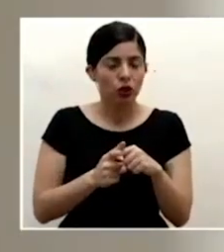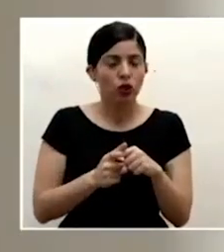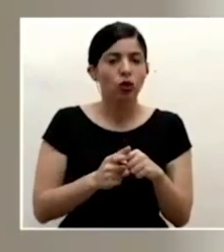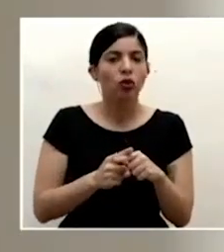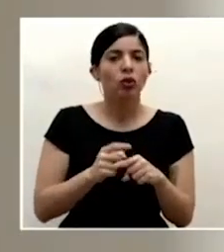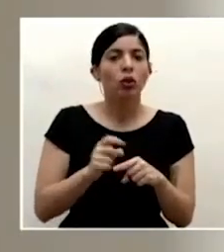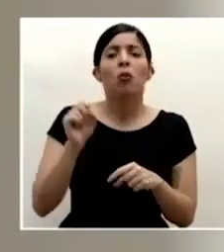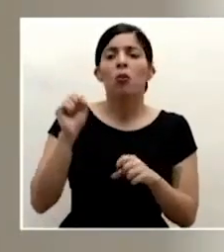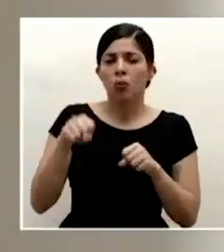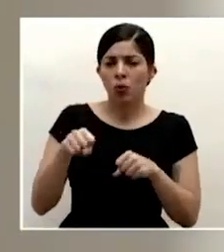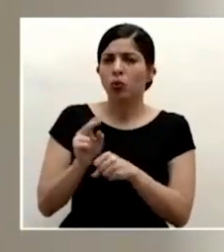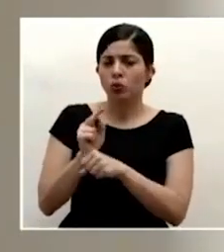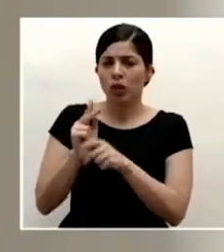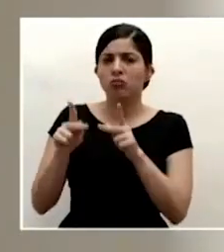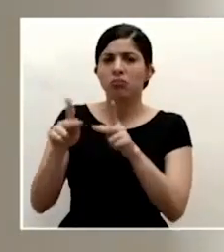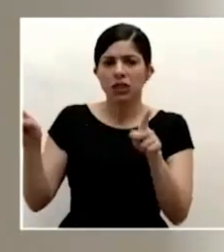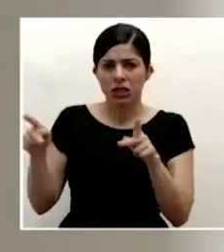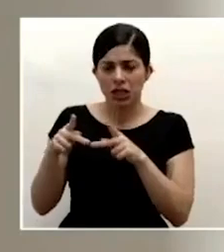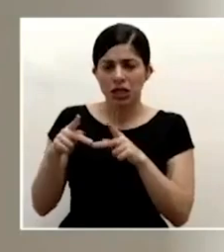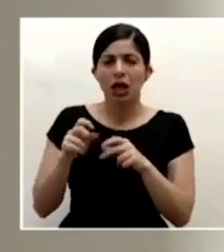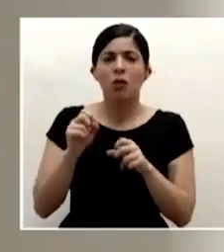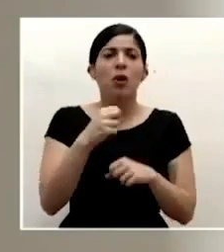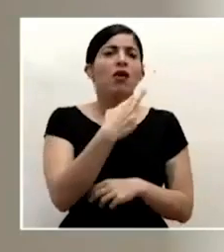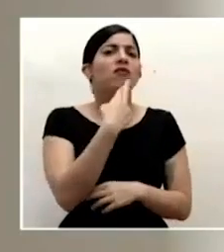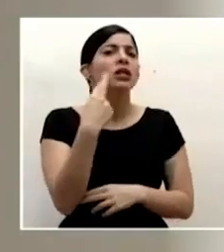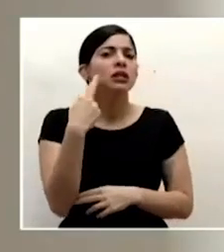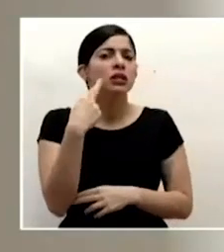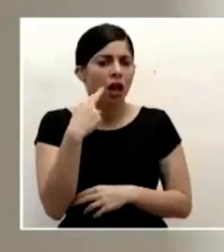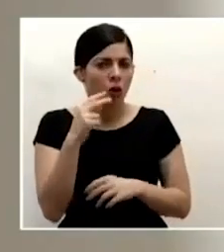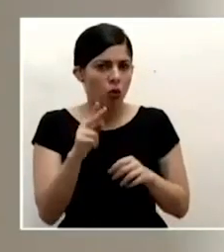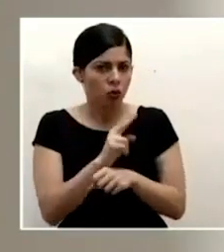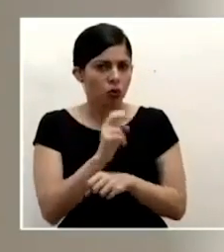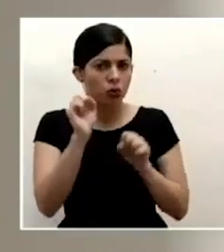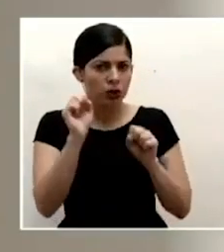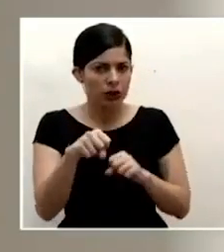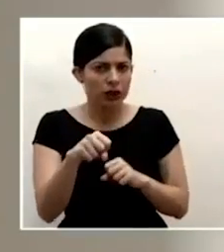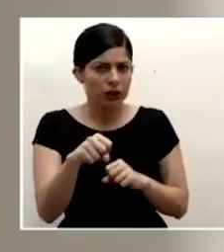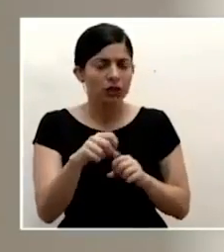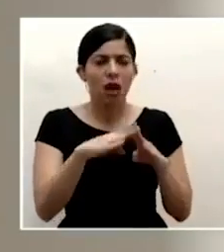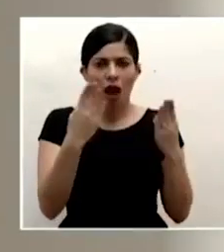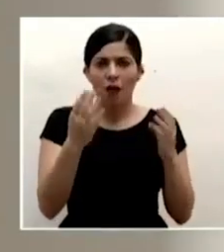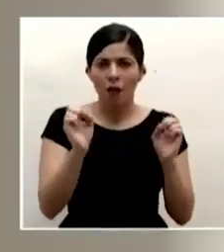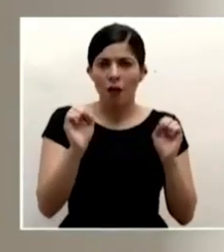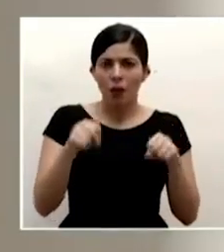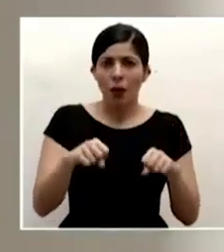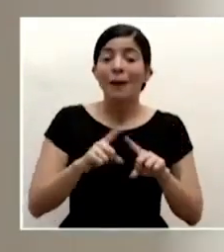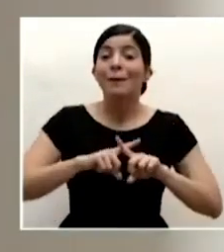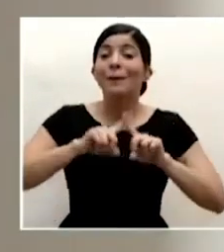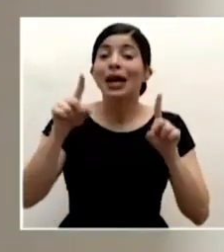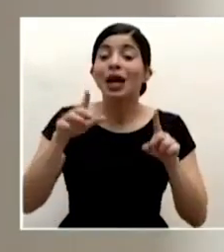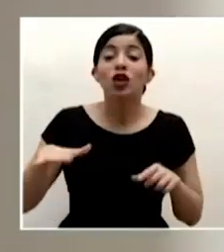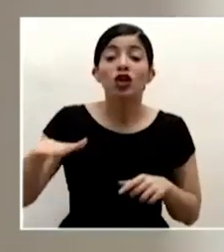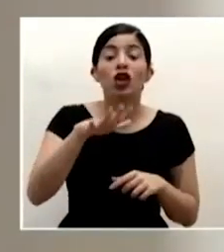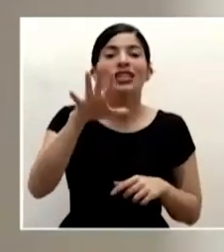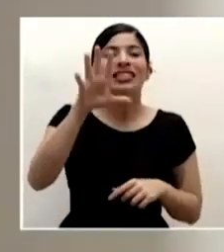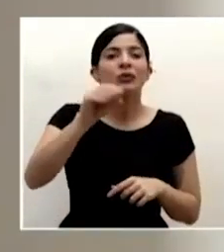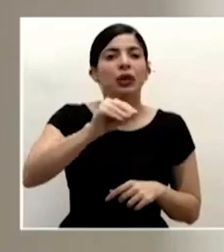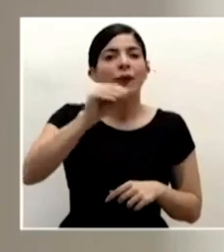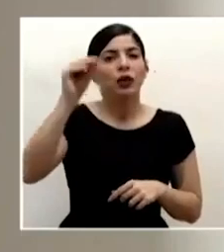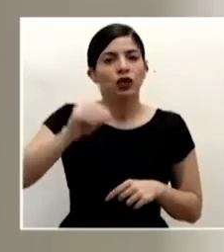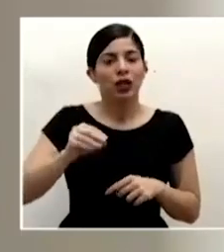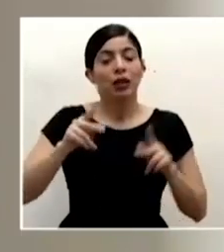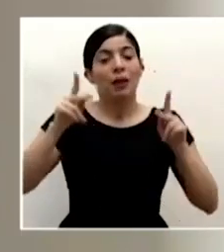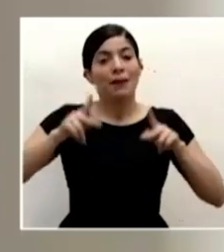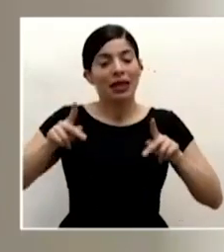eventualmente restaurantes pueden estar abiertos pero al 50 por ciento siempre guardando la distancia del 1.8